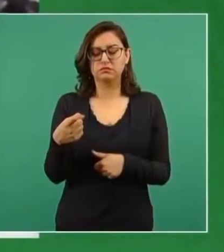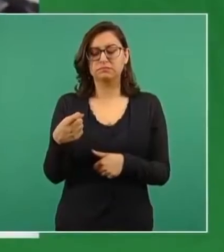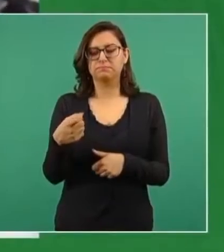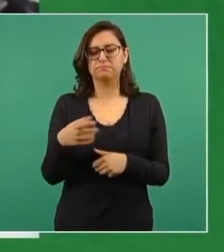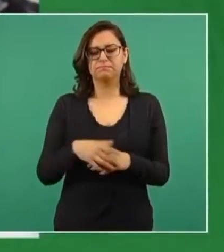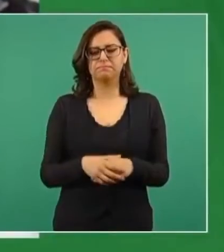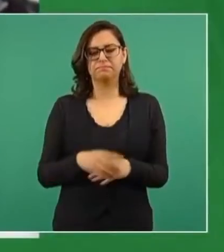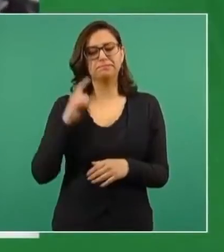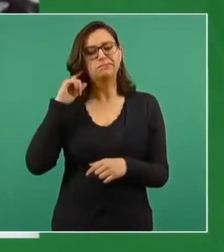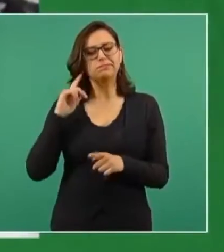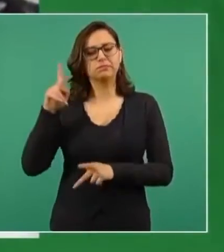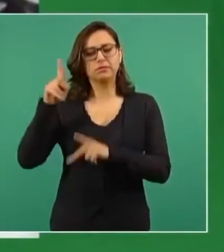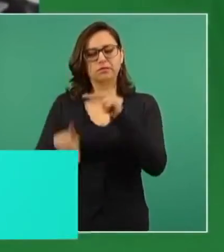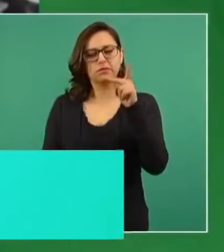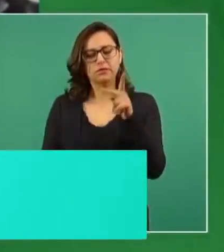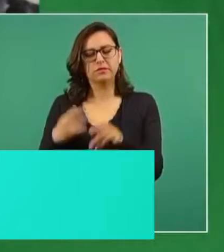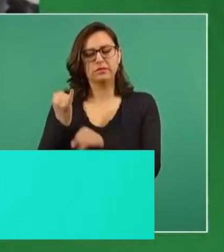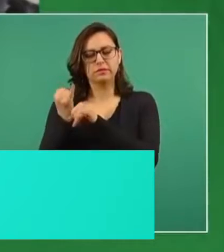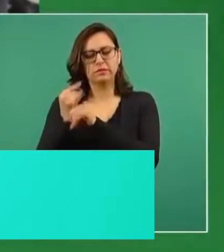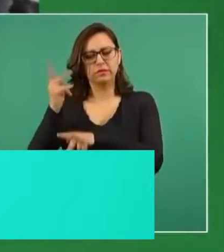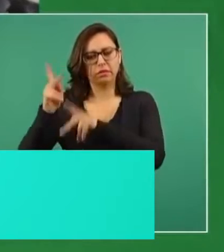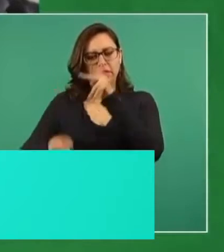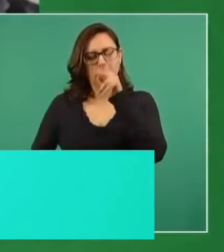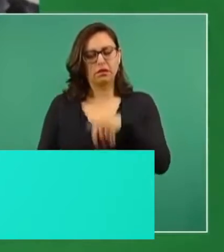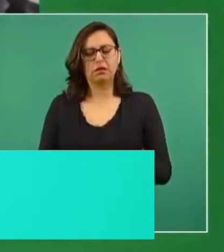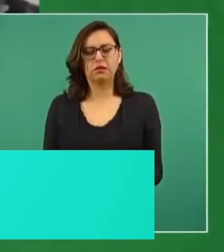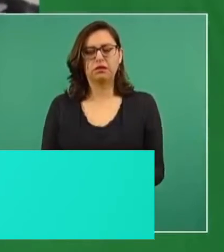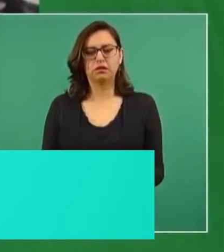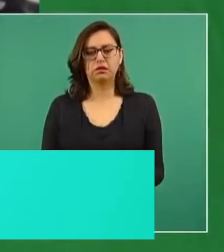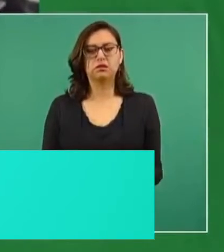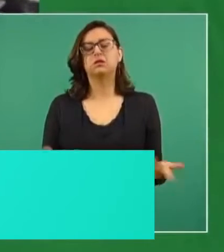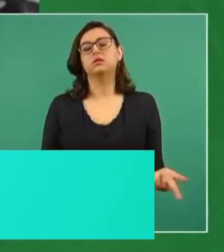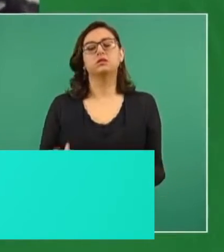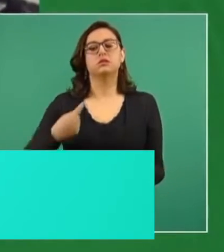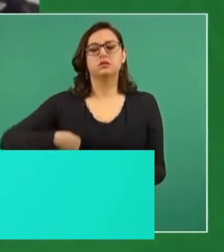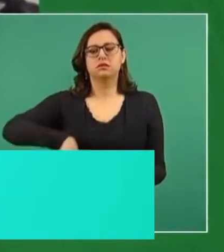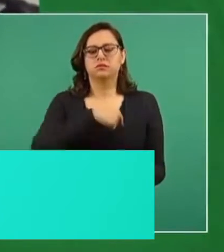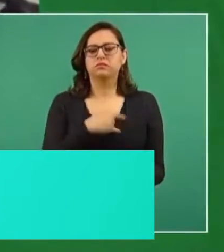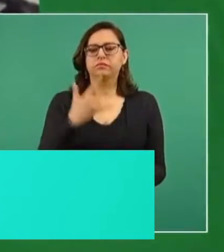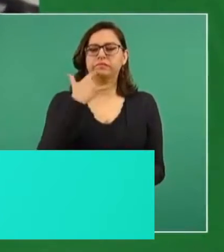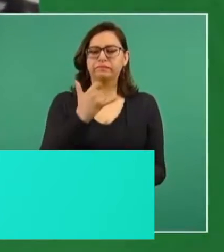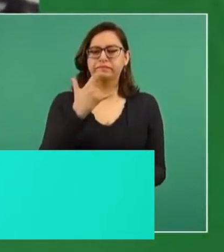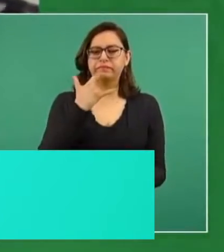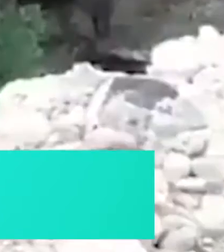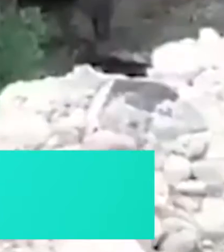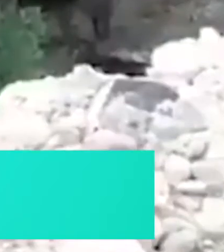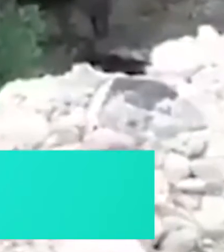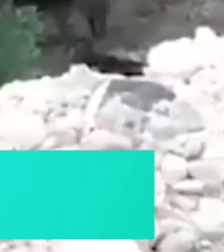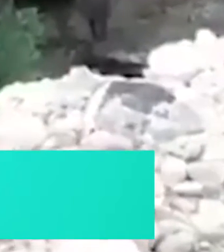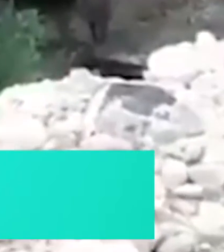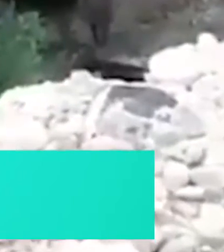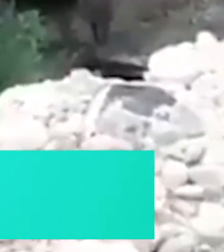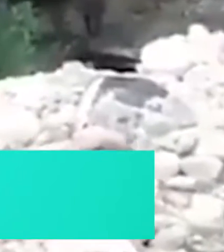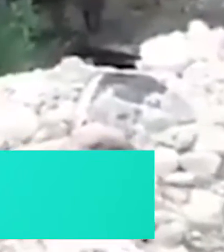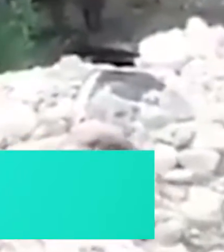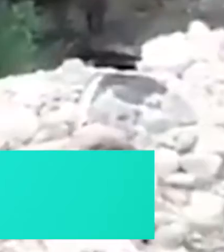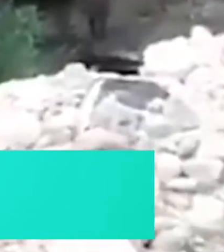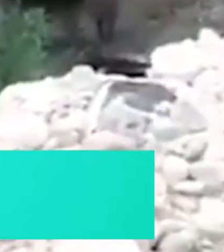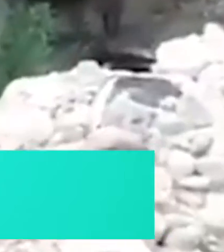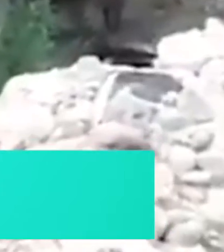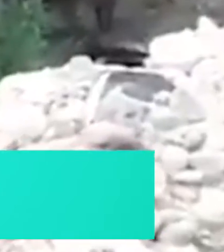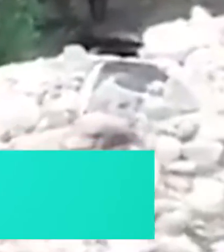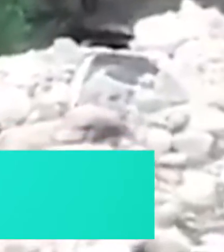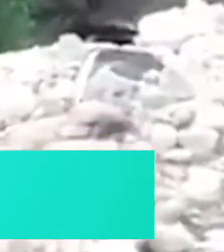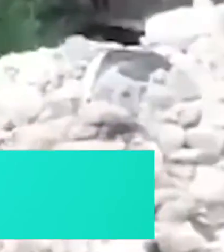Fueron siete días de intenso trabajo en donde estuvimos de una manera muy organizada en una